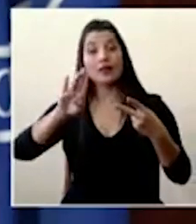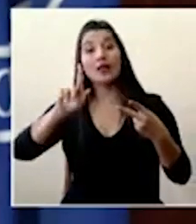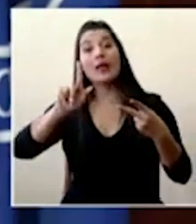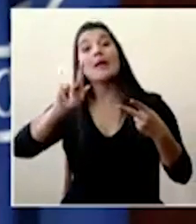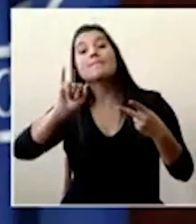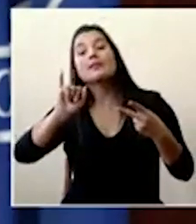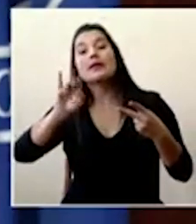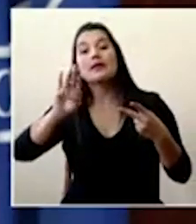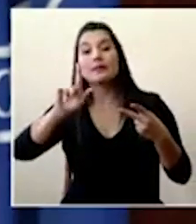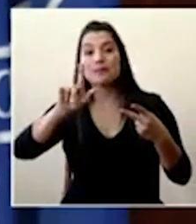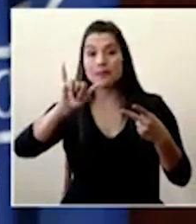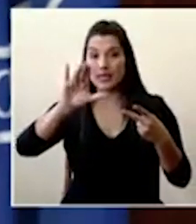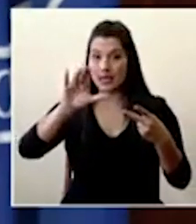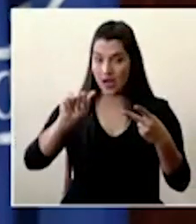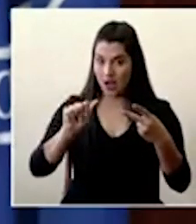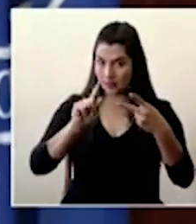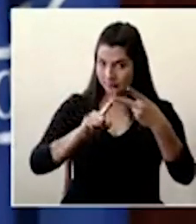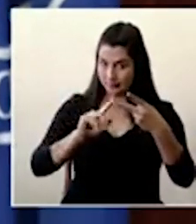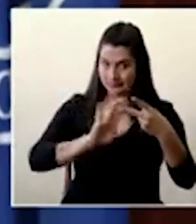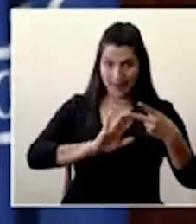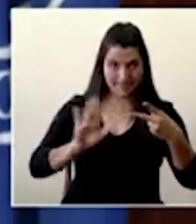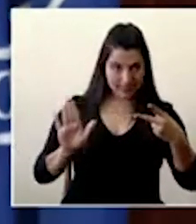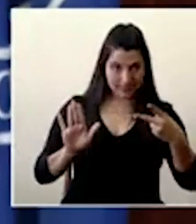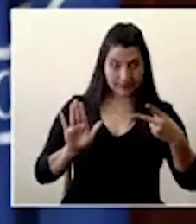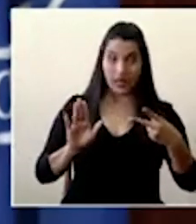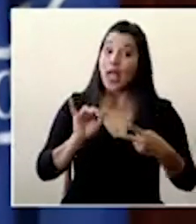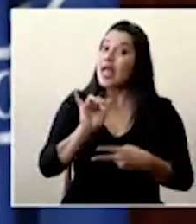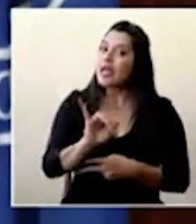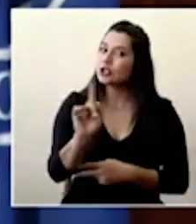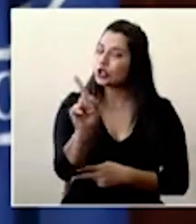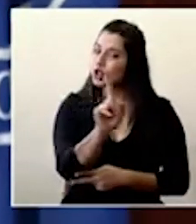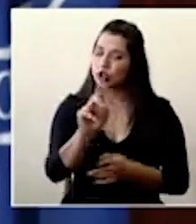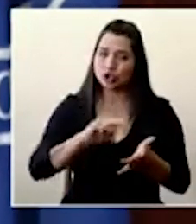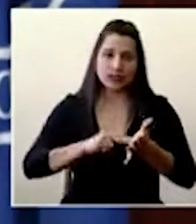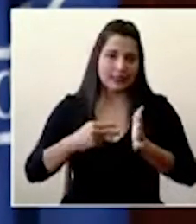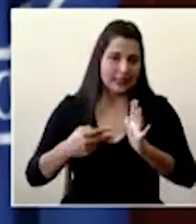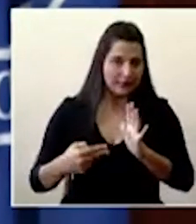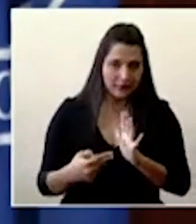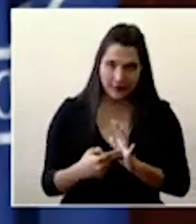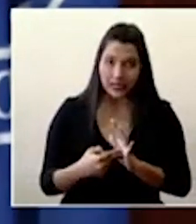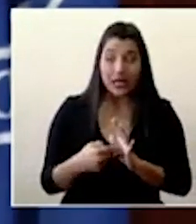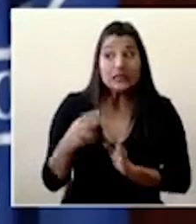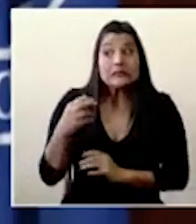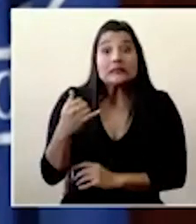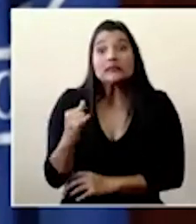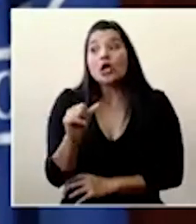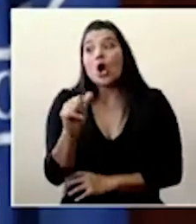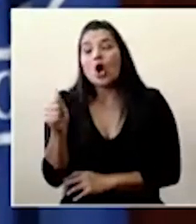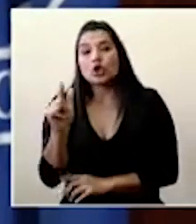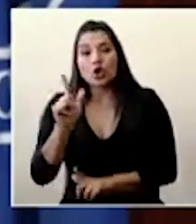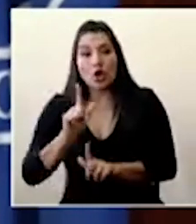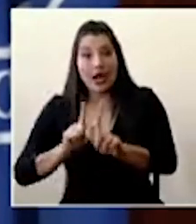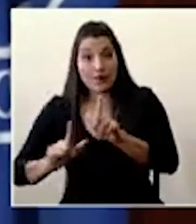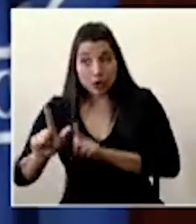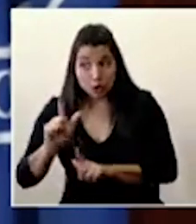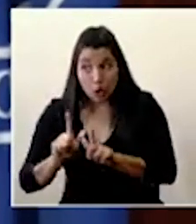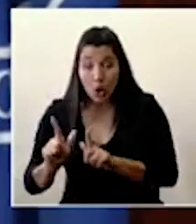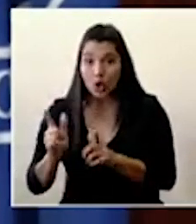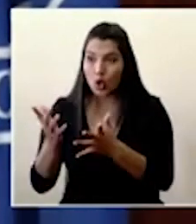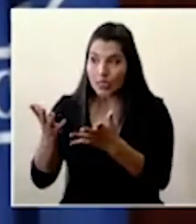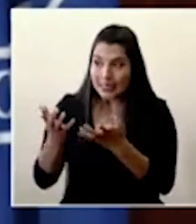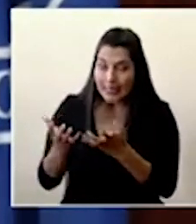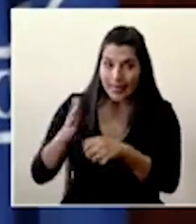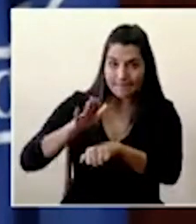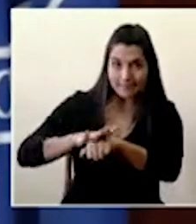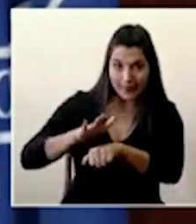Eso no indica que pues obviamente cualquier otro ente que cuente con autorización del Ministerio de Salud para fungir como